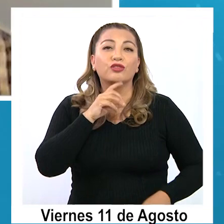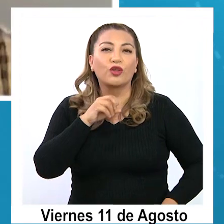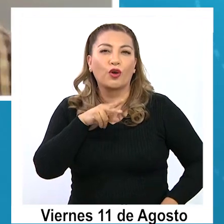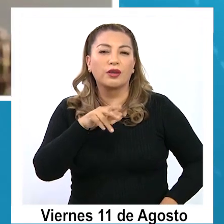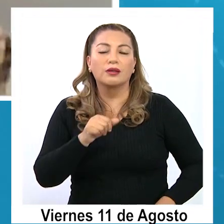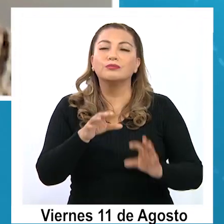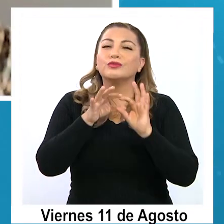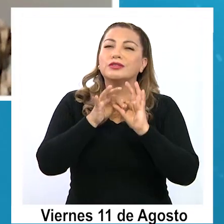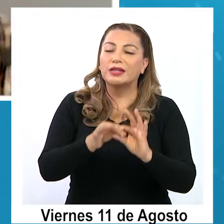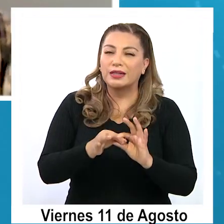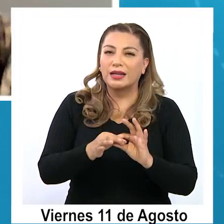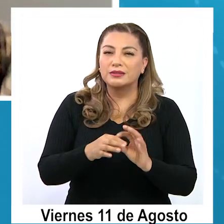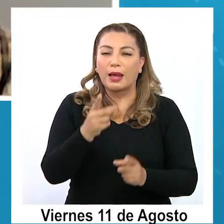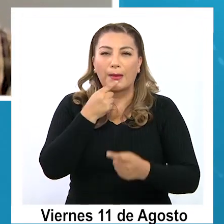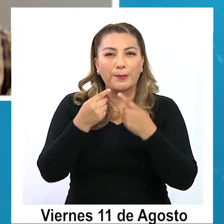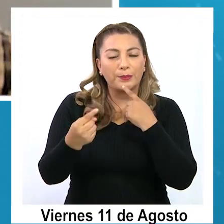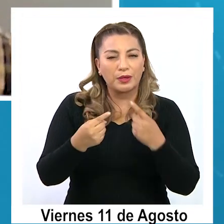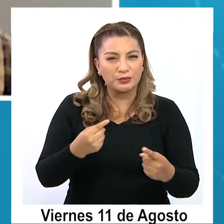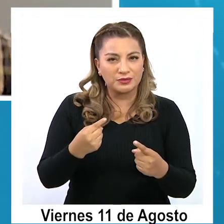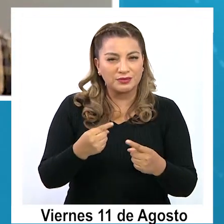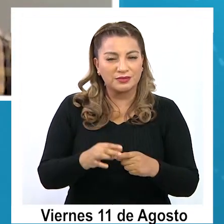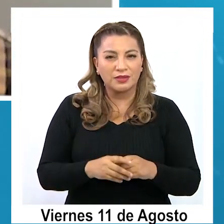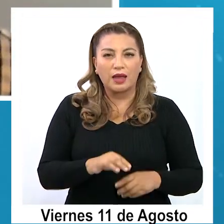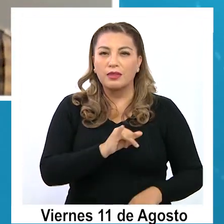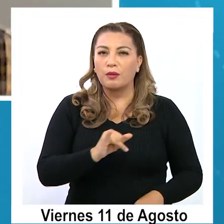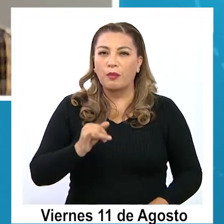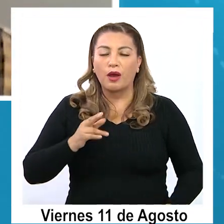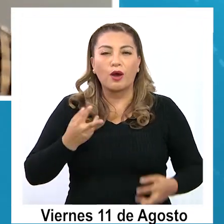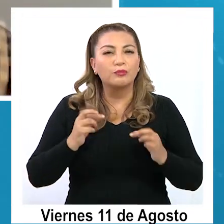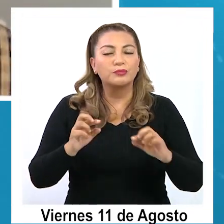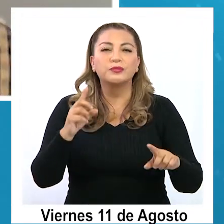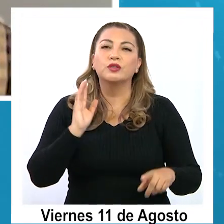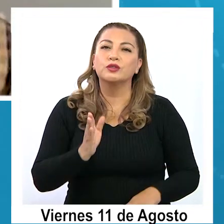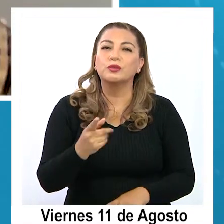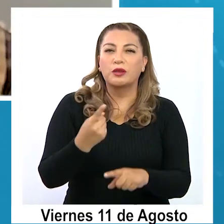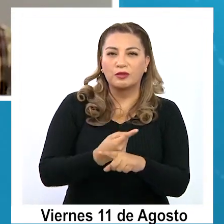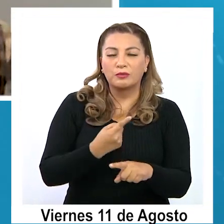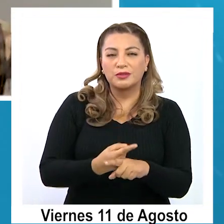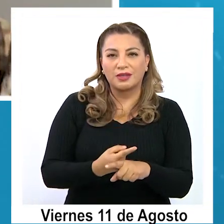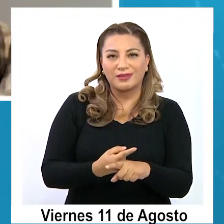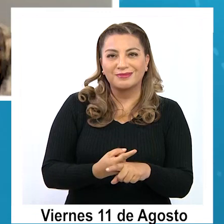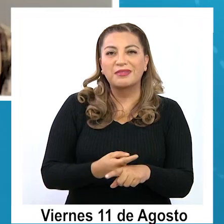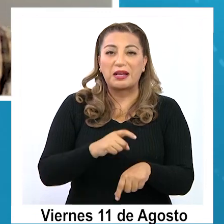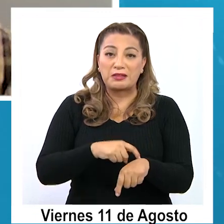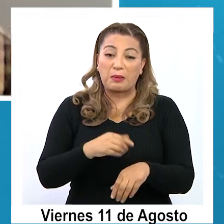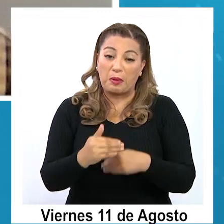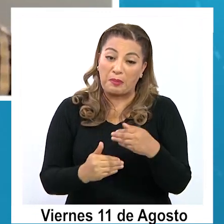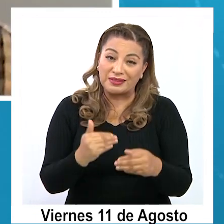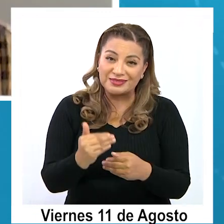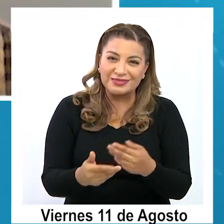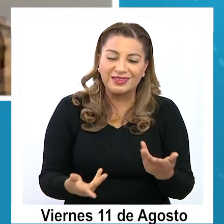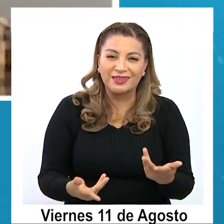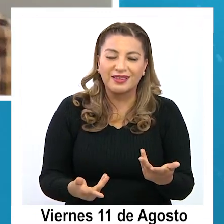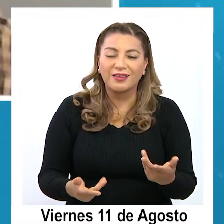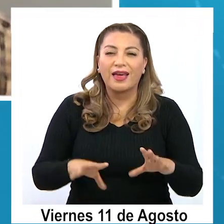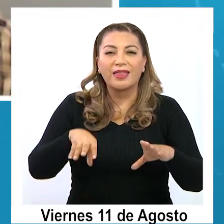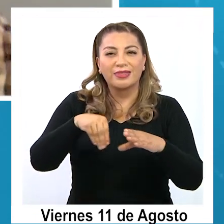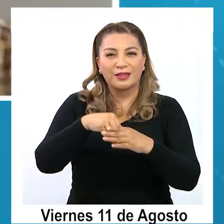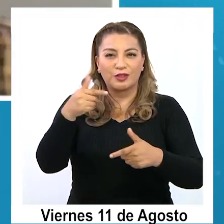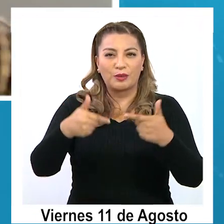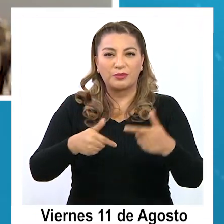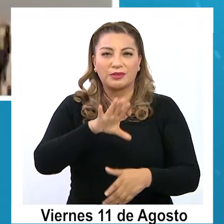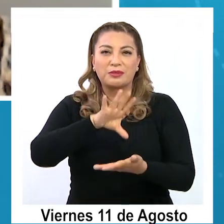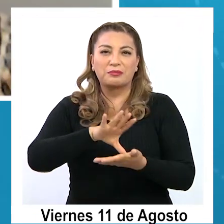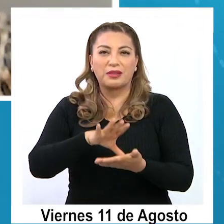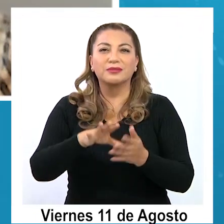gracias por acompañarnos en esta entrevista y vamos a tener la oportunidad de seguir conversando, a ver si un poco más seguido, si esto sobre lo que está pasando en la política de nuestro país.